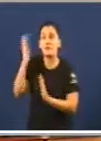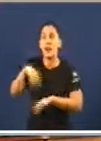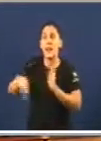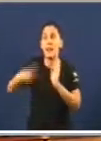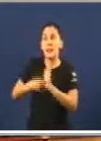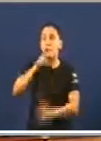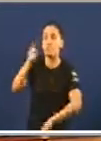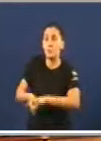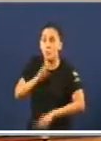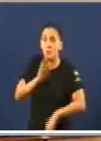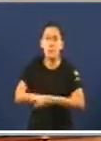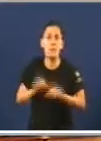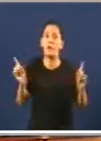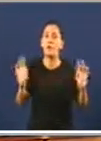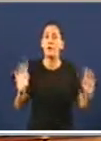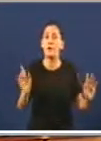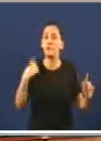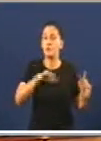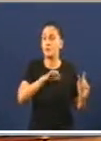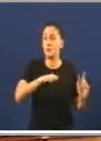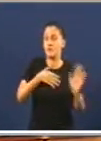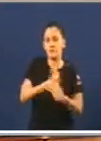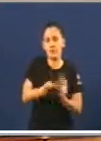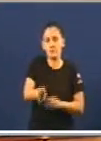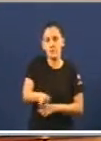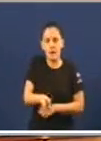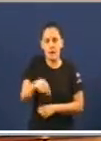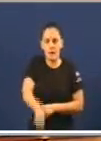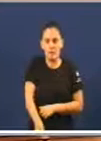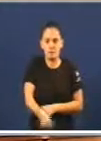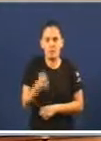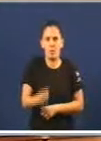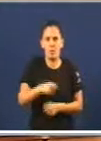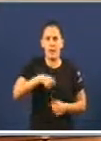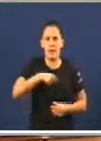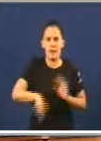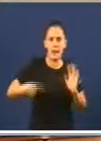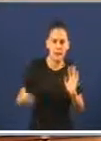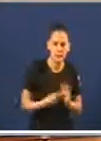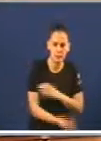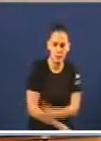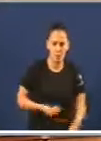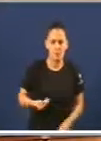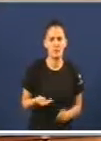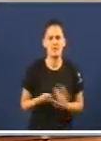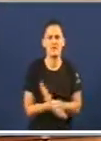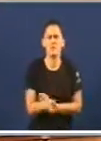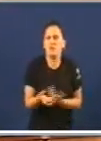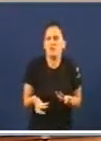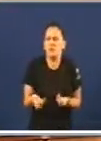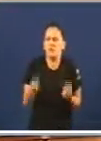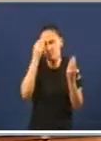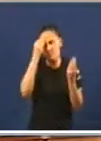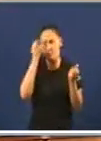cumprimento, mas se atendemos ao sentido útil que debe ter o poder legislativo, cabe preguntarse entón para que